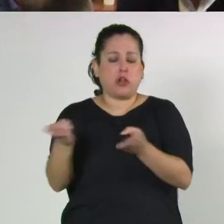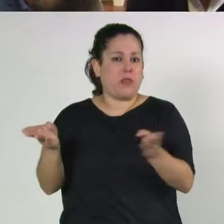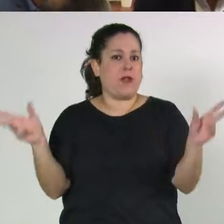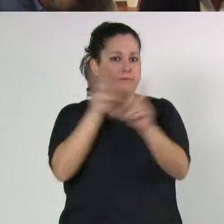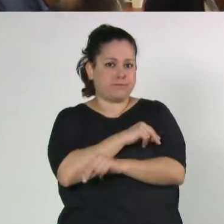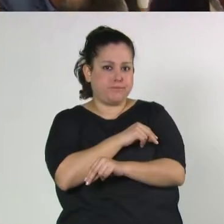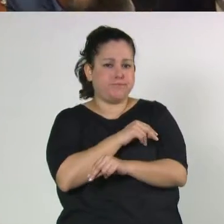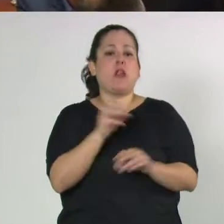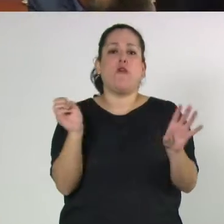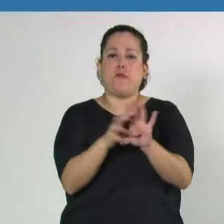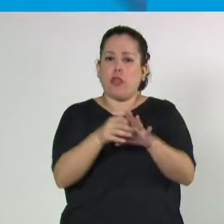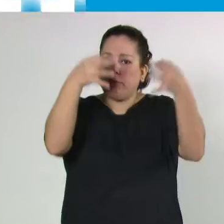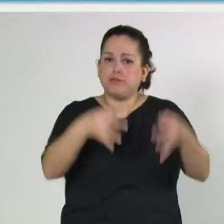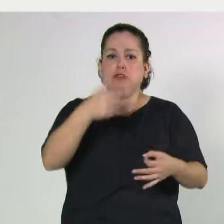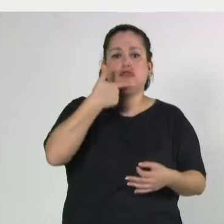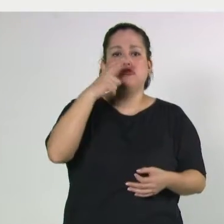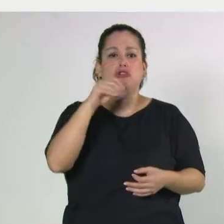conocido como Fondo Sojero.